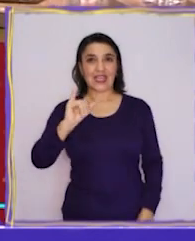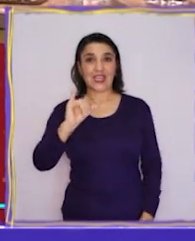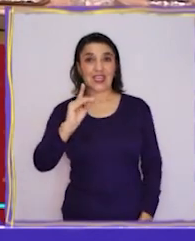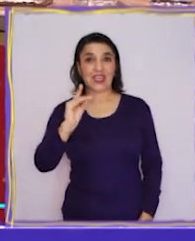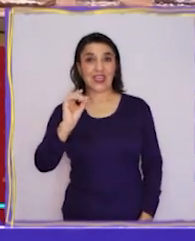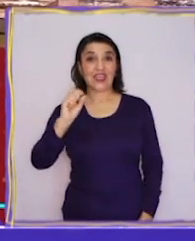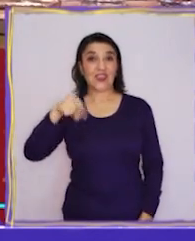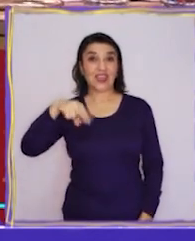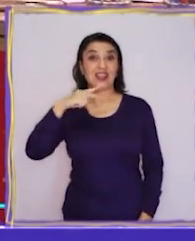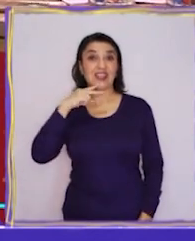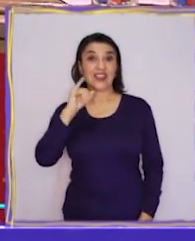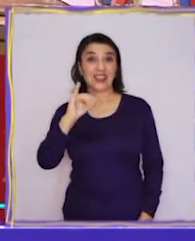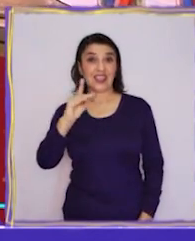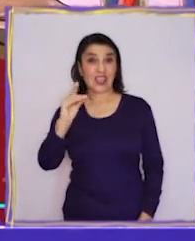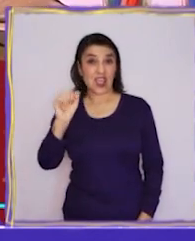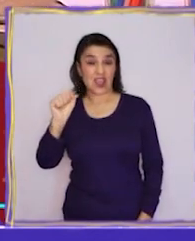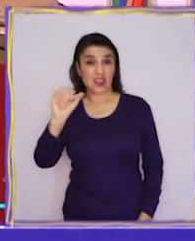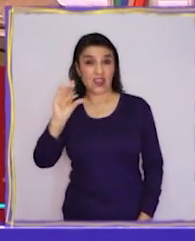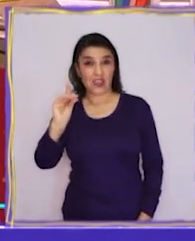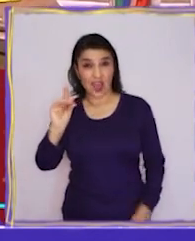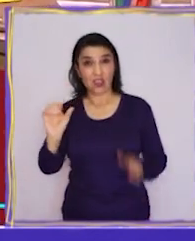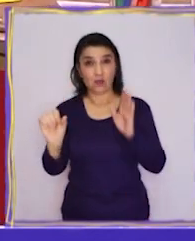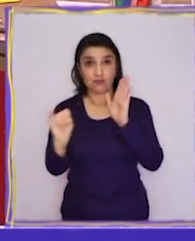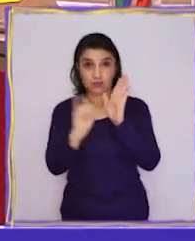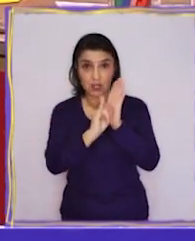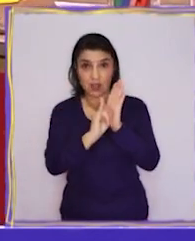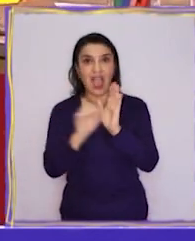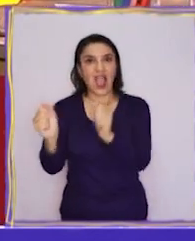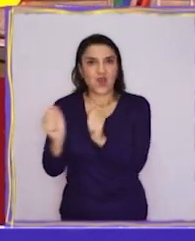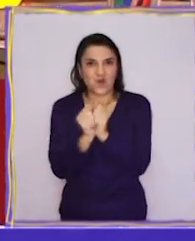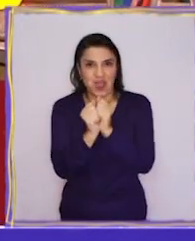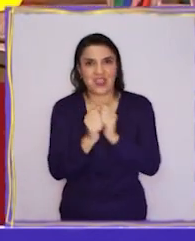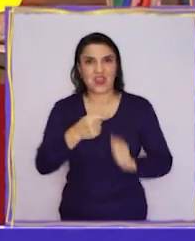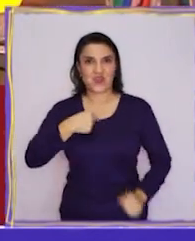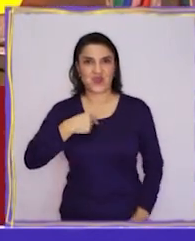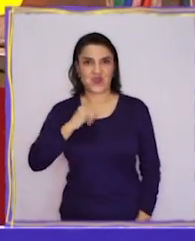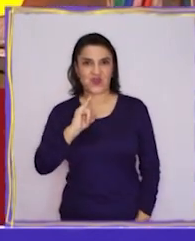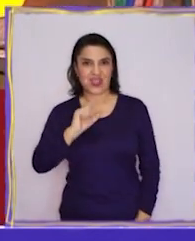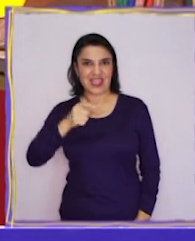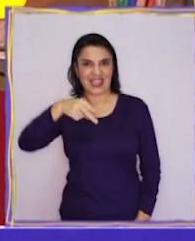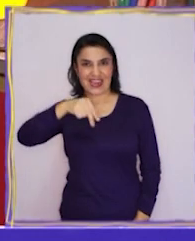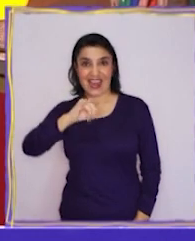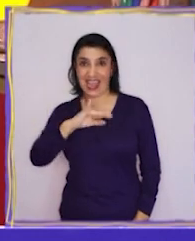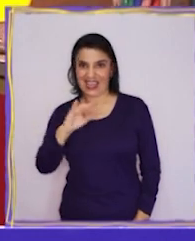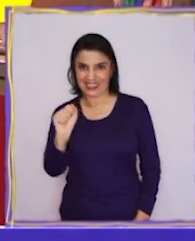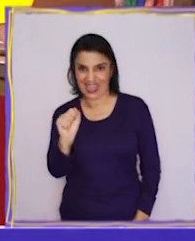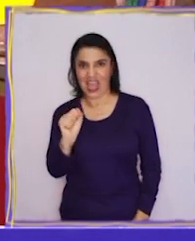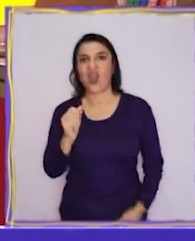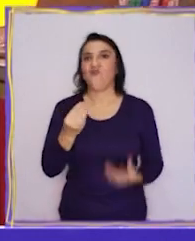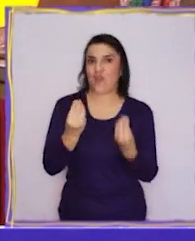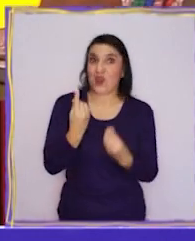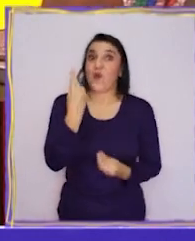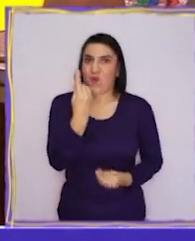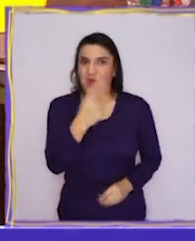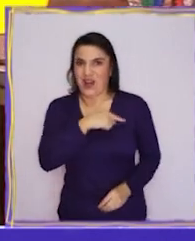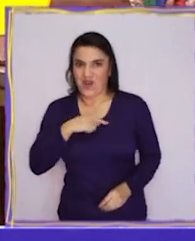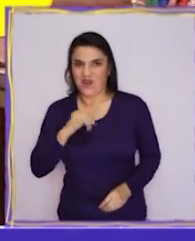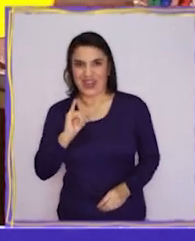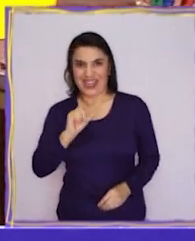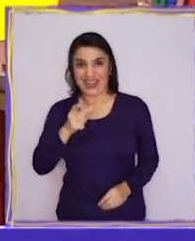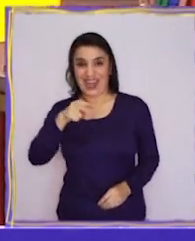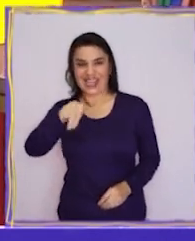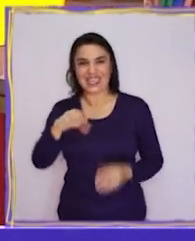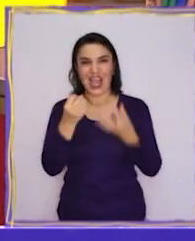identidad, acompáñenme, por favor. Soy Ignacia. Bueno, una de las Ignacias que conocen.